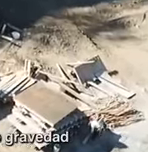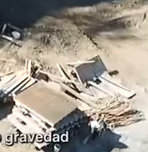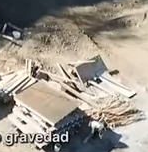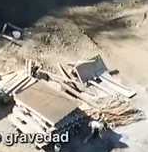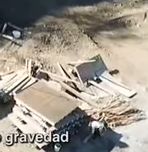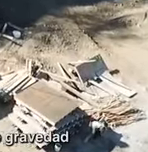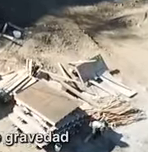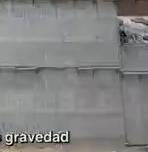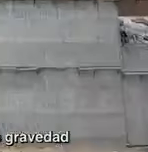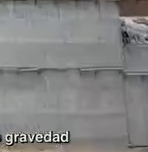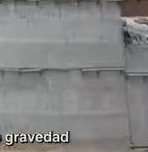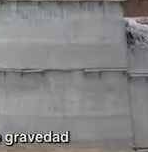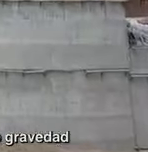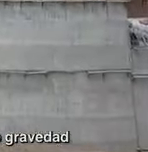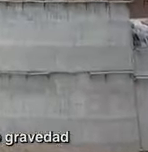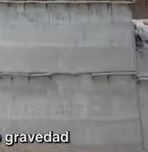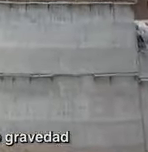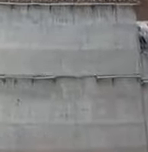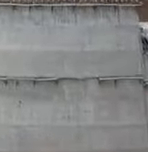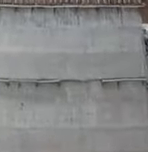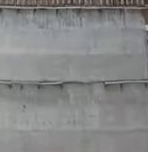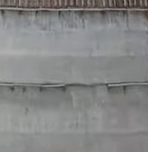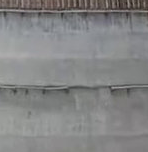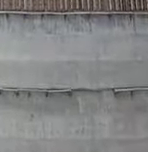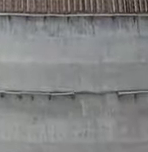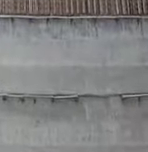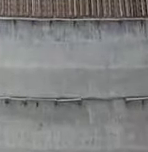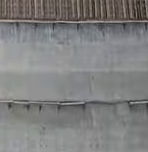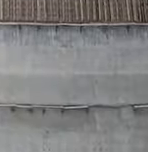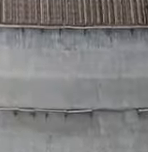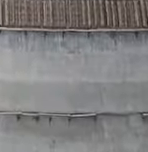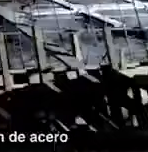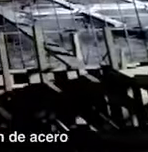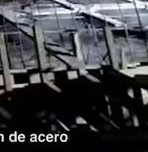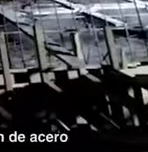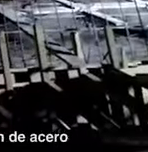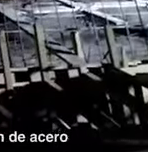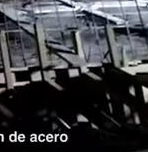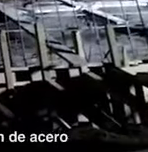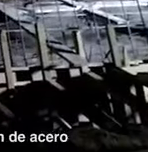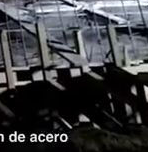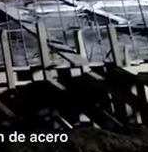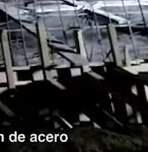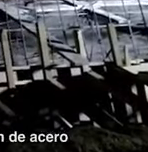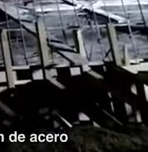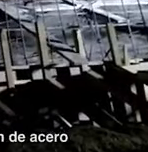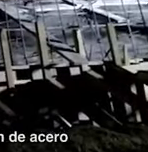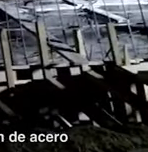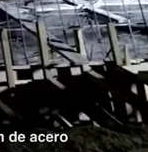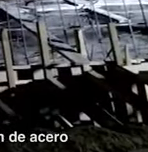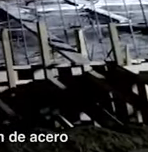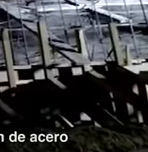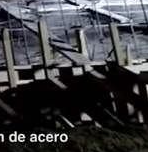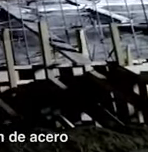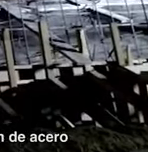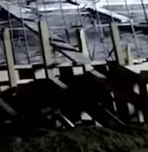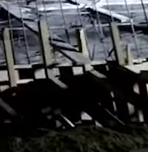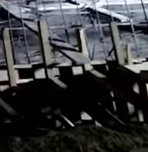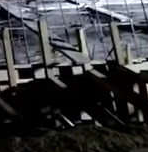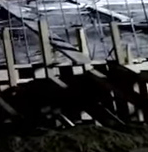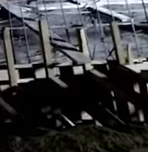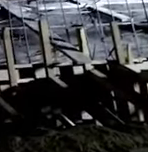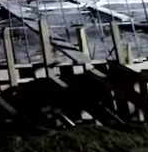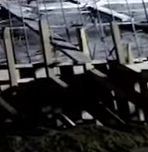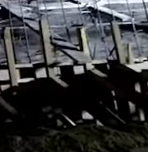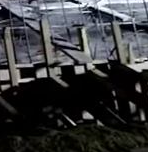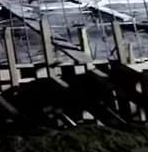refuerzo y concreto hidráulico para muros de gravedad de las márgenes derecha e izquierda. En canal de descarga, se realiza la limpieza, colocación de acero y